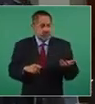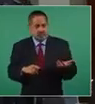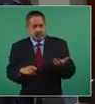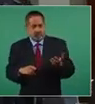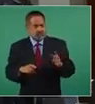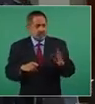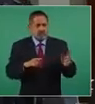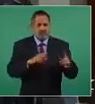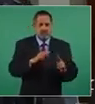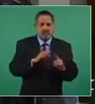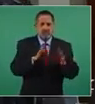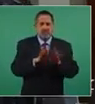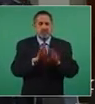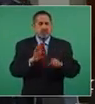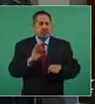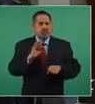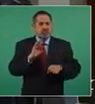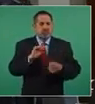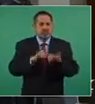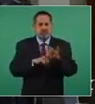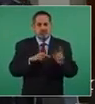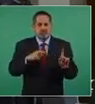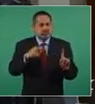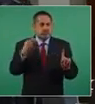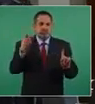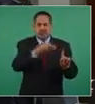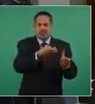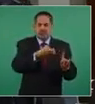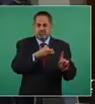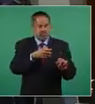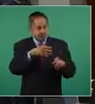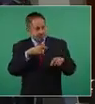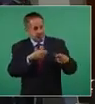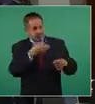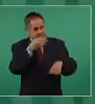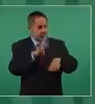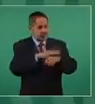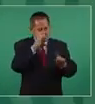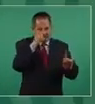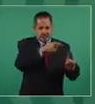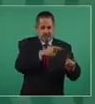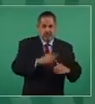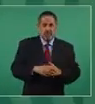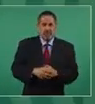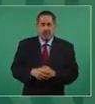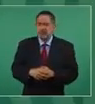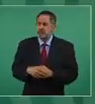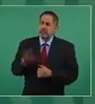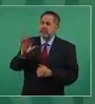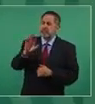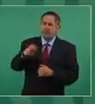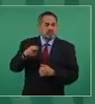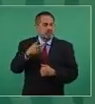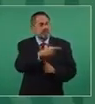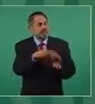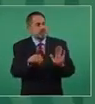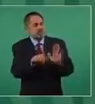cobertura o protección de sentirse ellos señalados y hacérselo saber así. No es estigmatizar